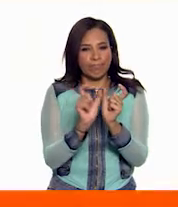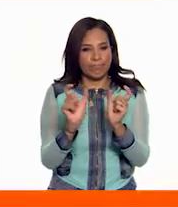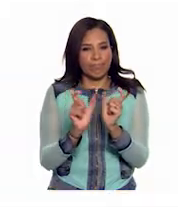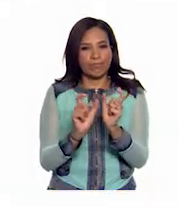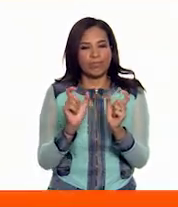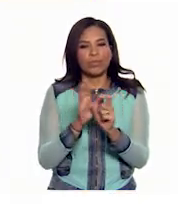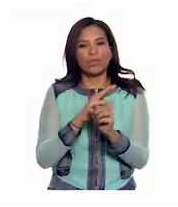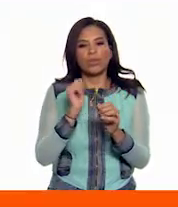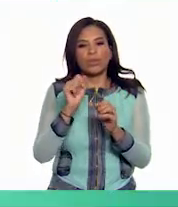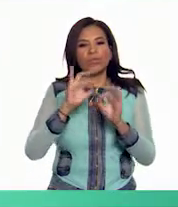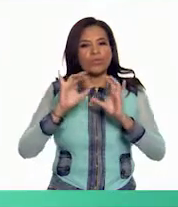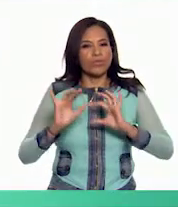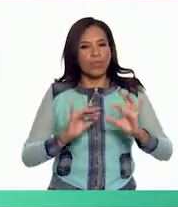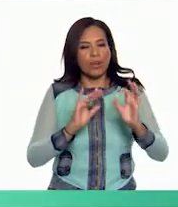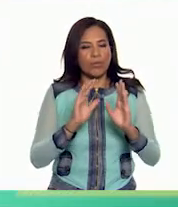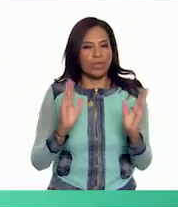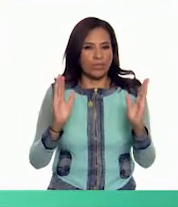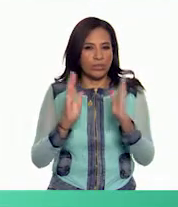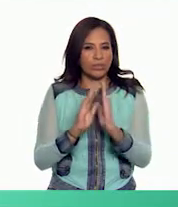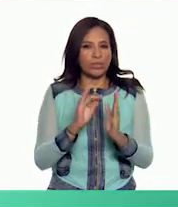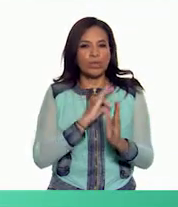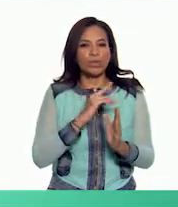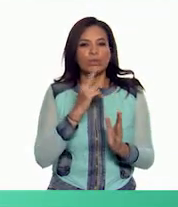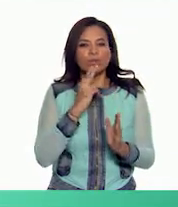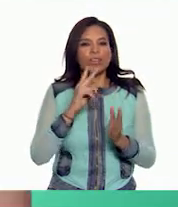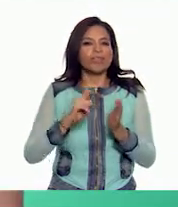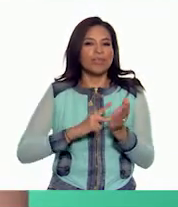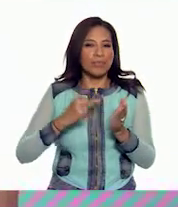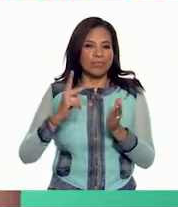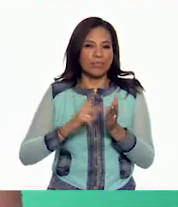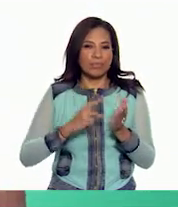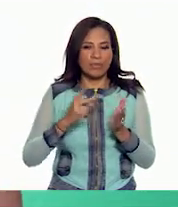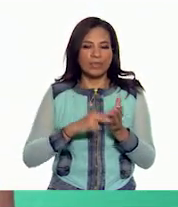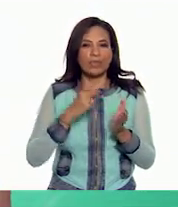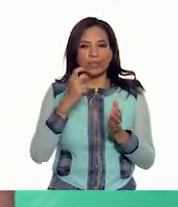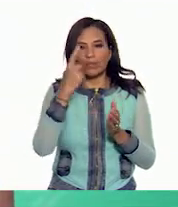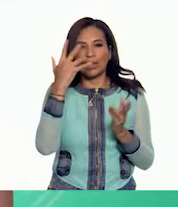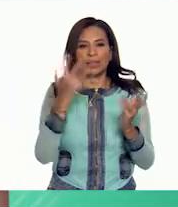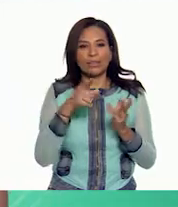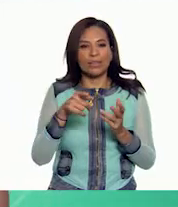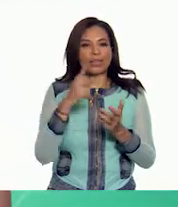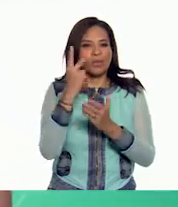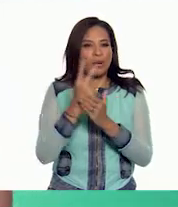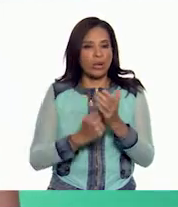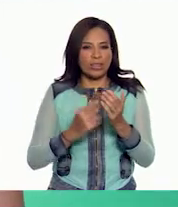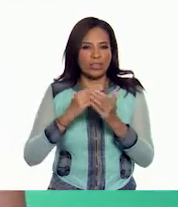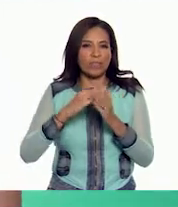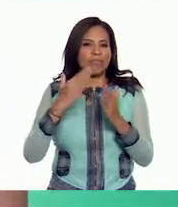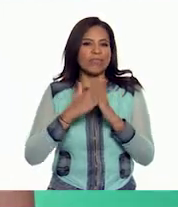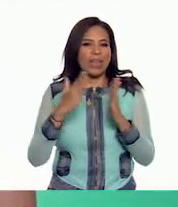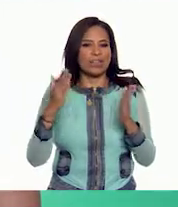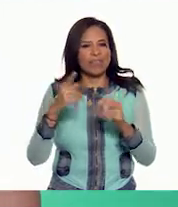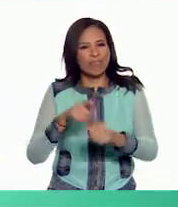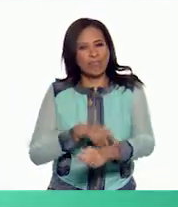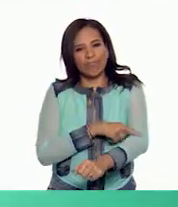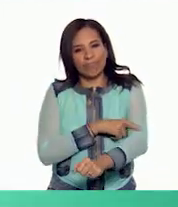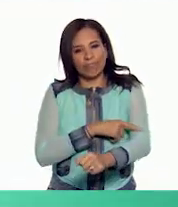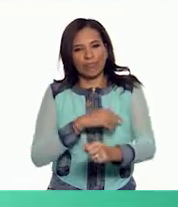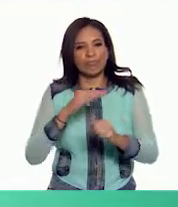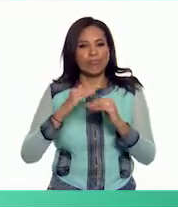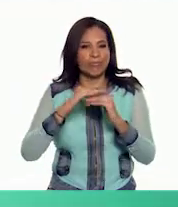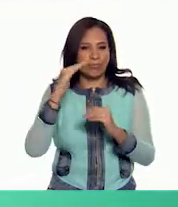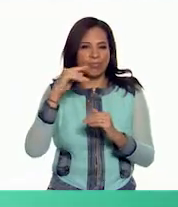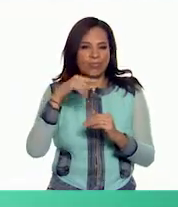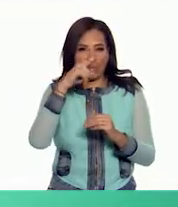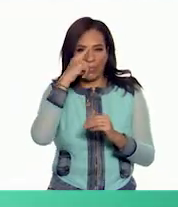Es como un mini programa que puede usarse una y otra vez. Esto hace que nuestra programación sea menos larga y compleja. Cuando